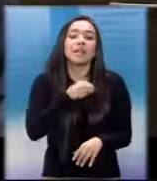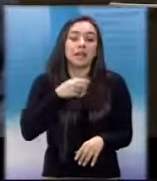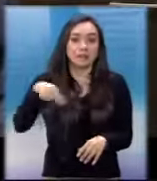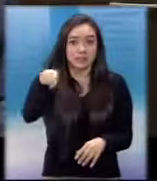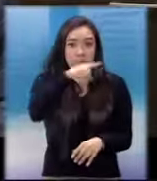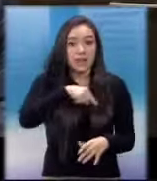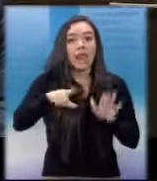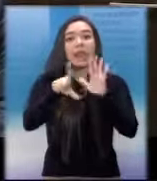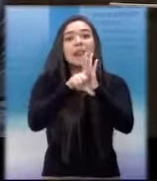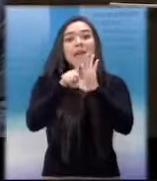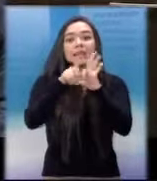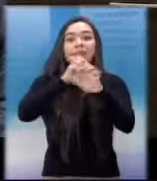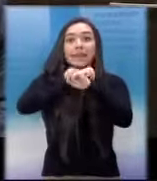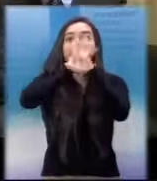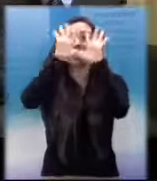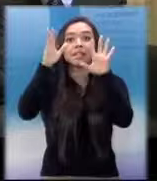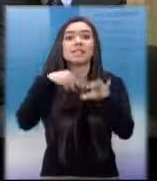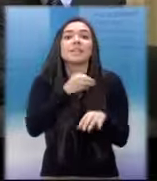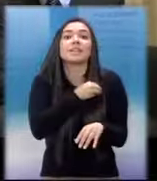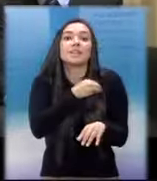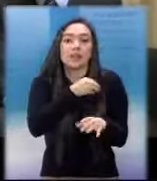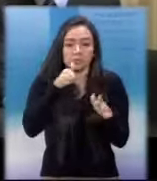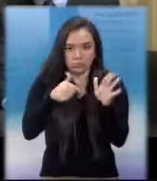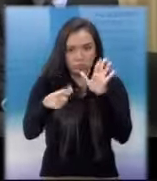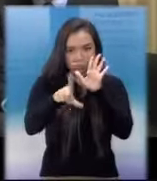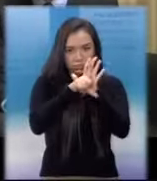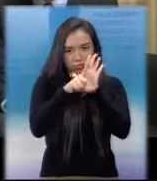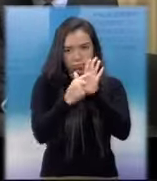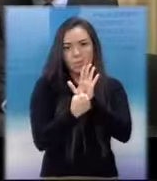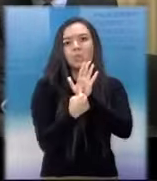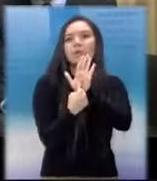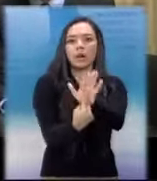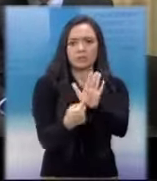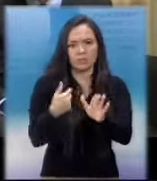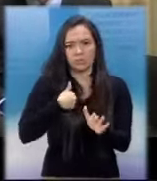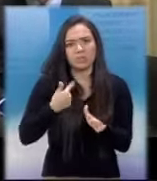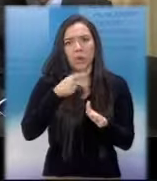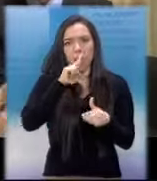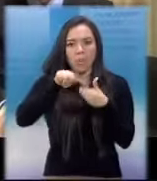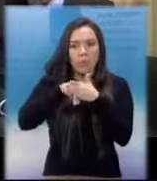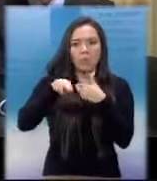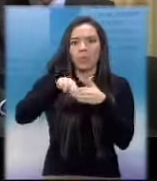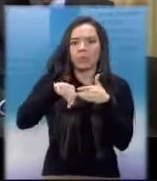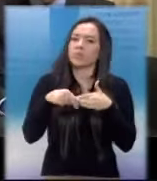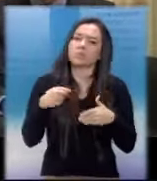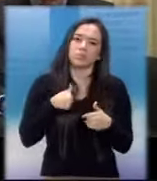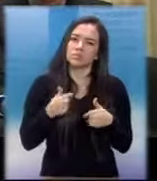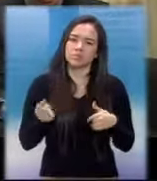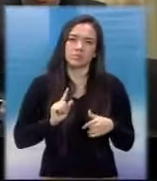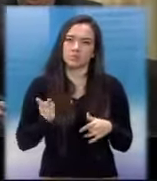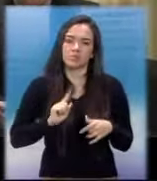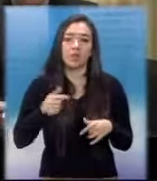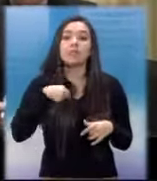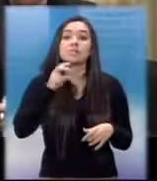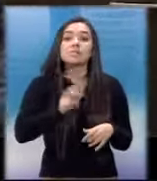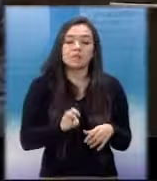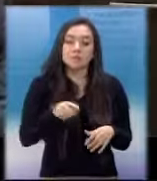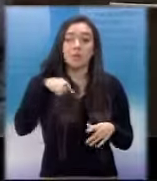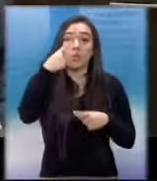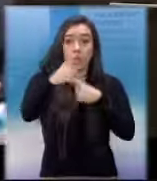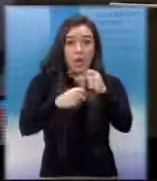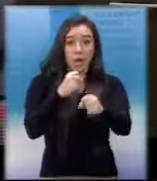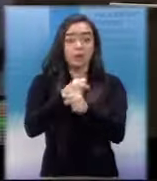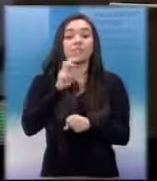transparencia que están ahí, ahí dentro del Pleno y que no se pudo efectuar y hacer posible como ley este año.